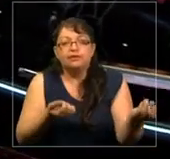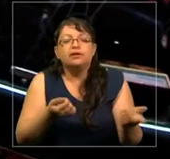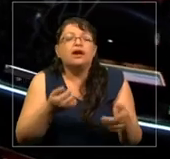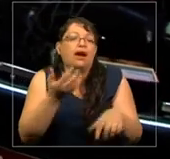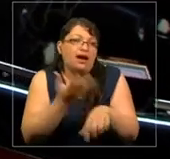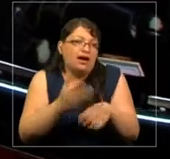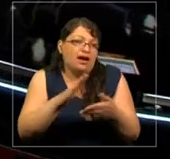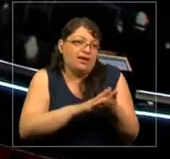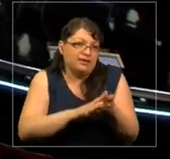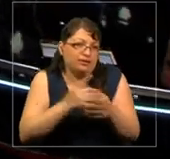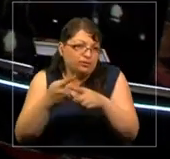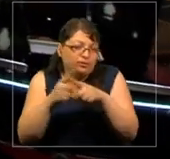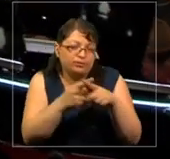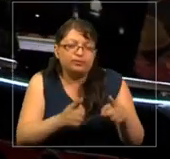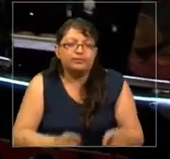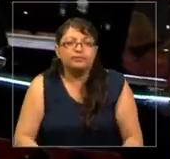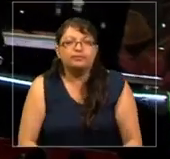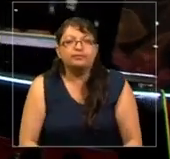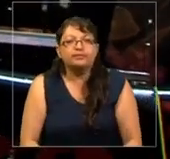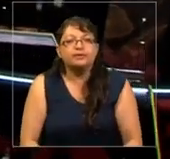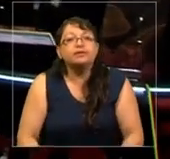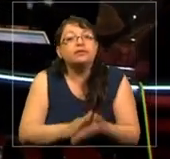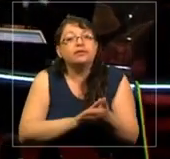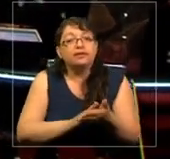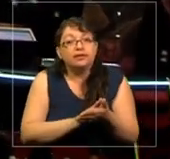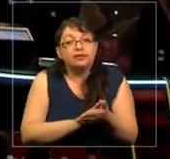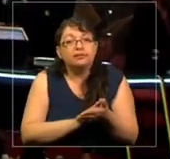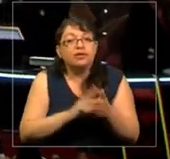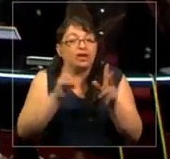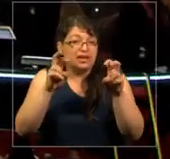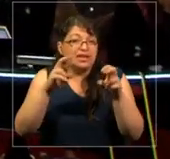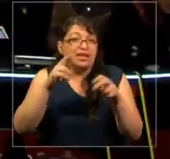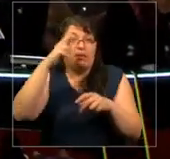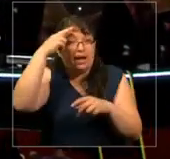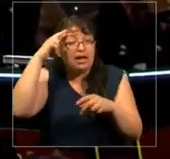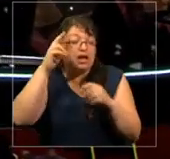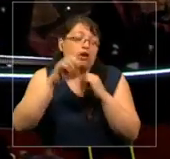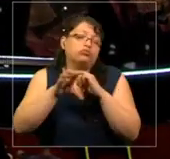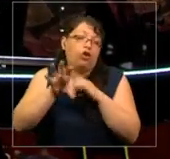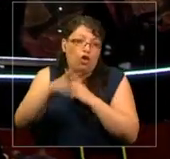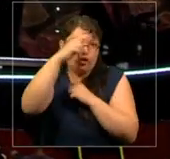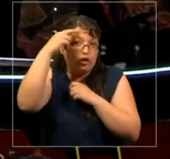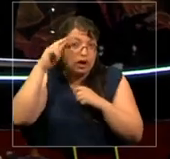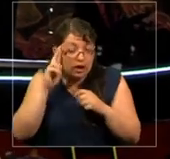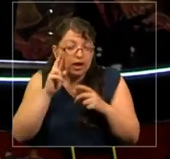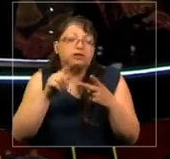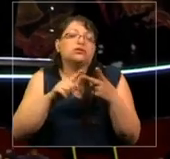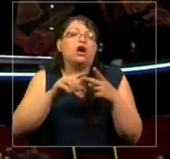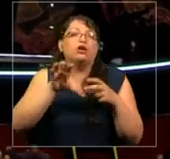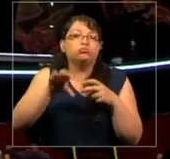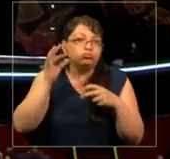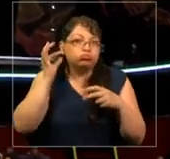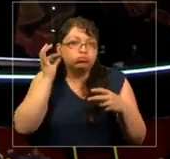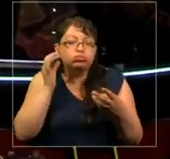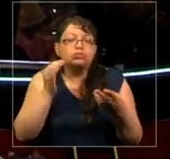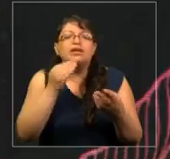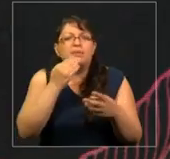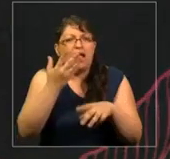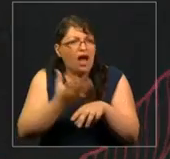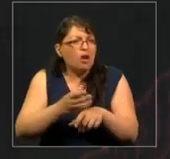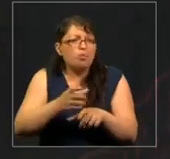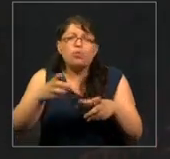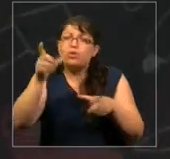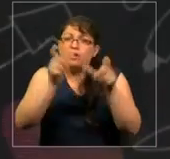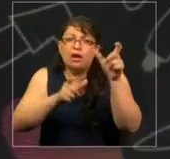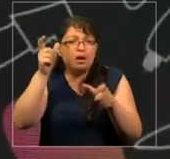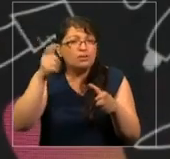en los temas de racismo, sexismo. Hay muchas personas negras en el